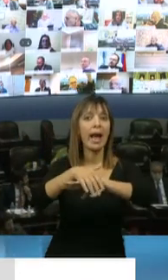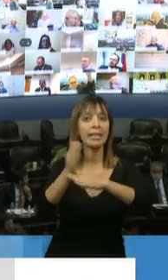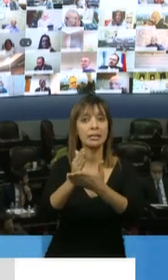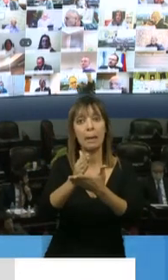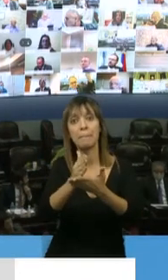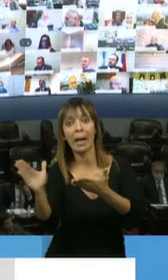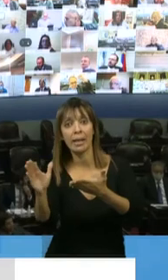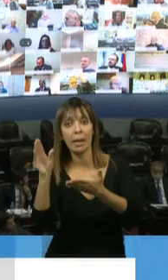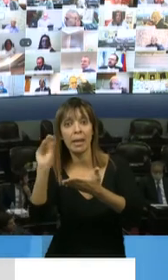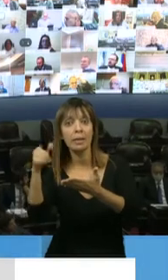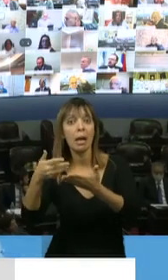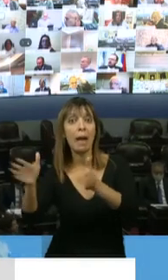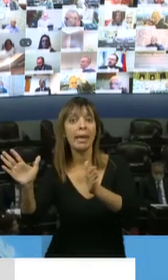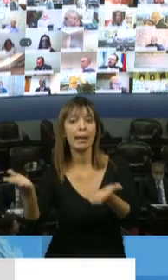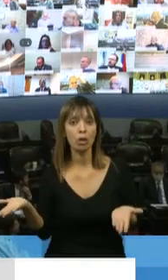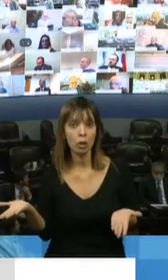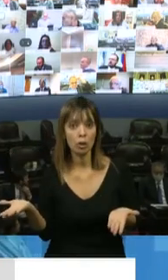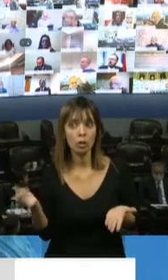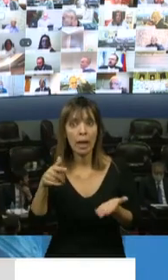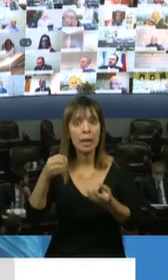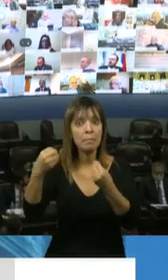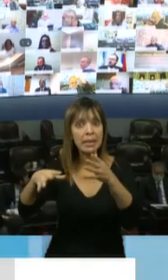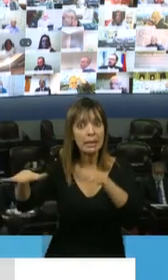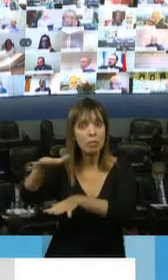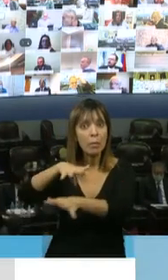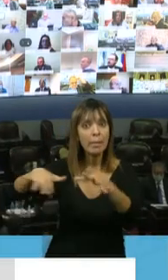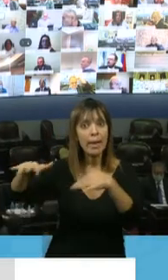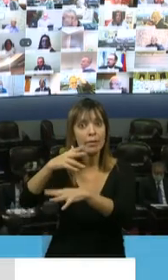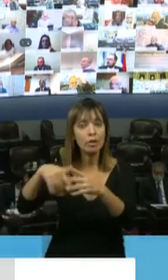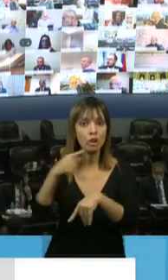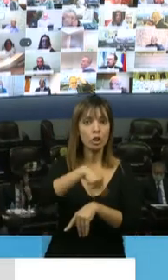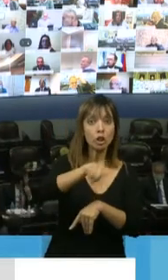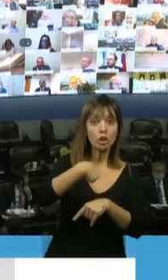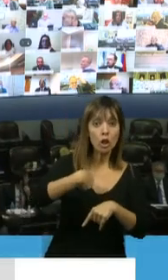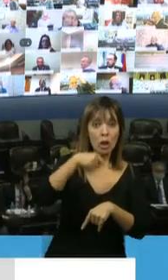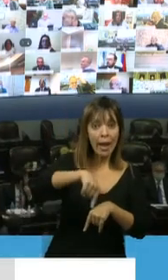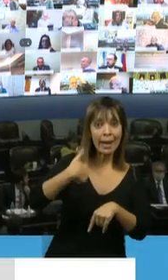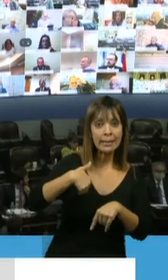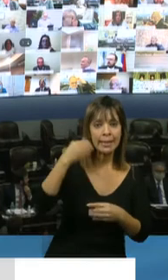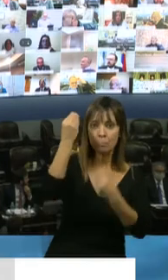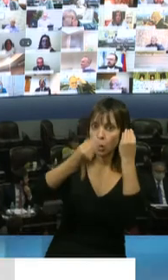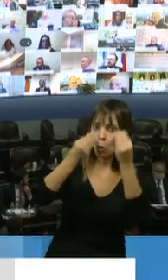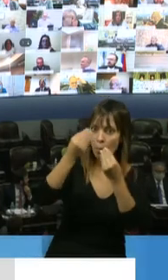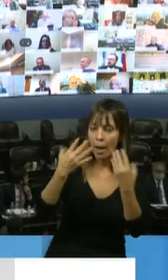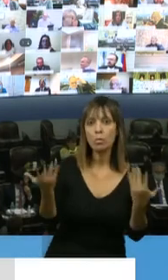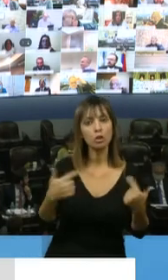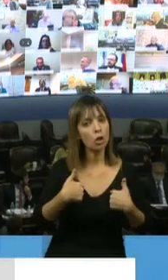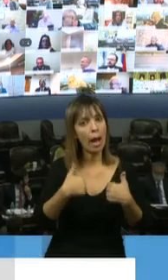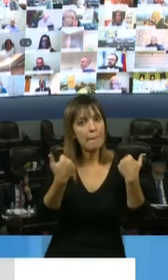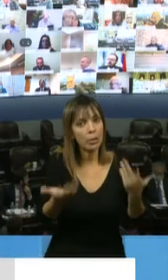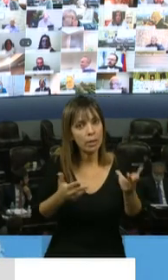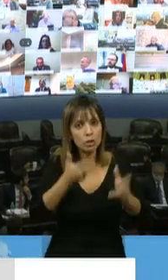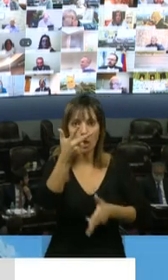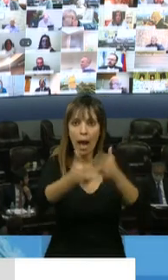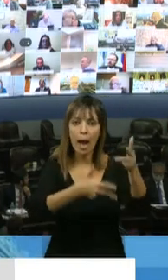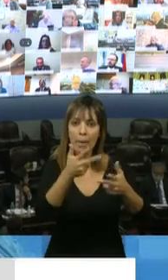Brasil y empieza también a mover gente nos preocupa por eso agradezco la oportunidad de poder hablar de